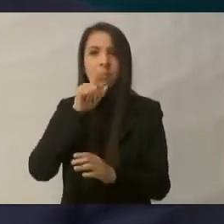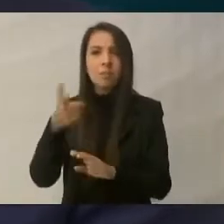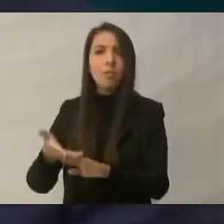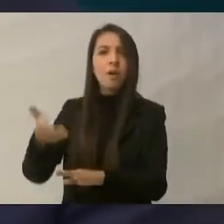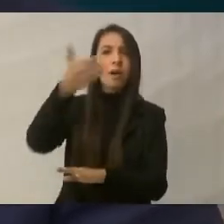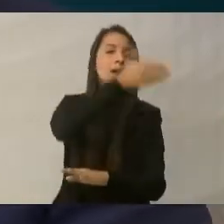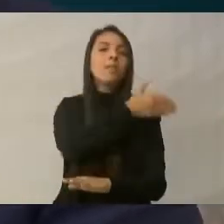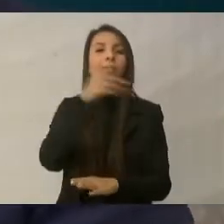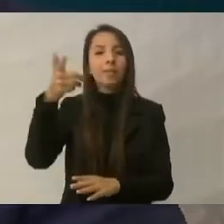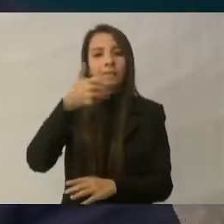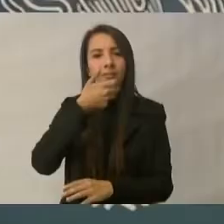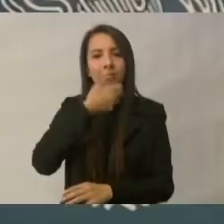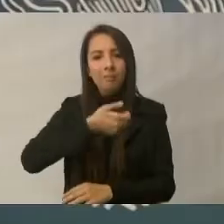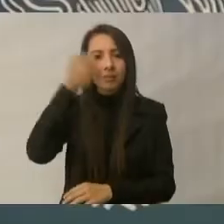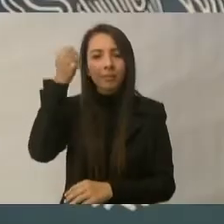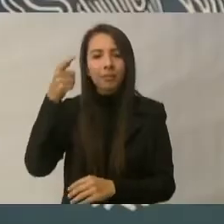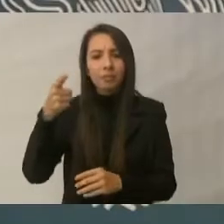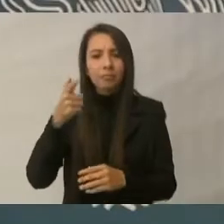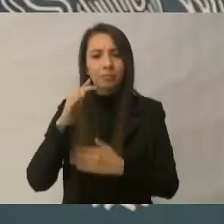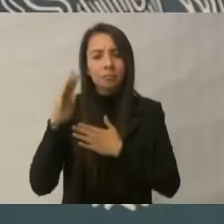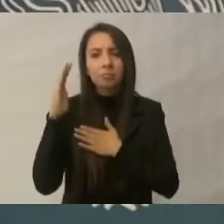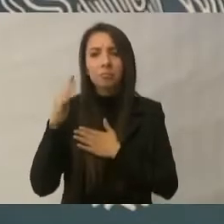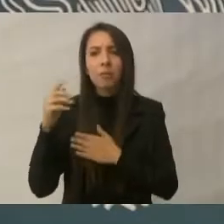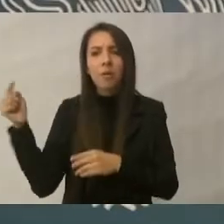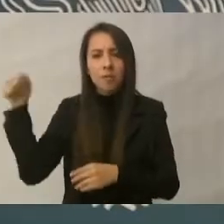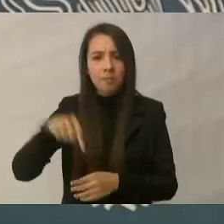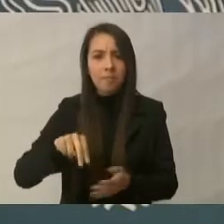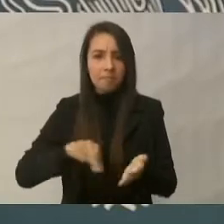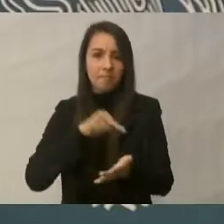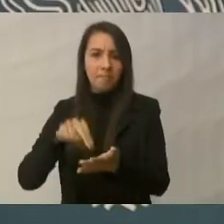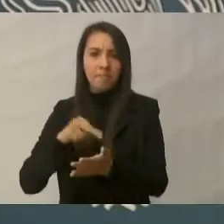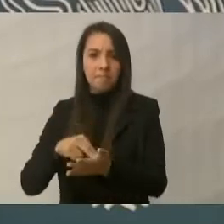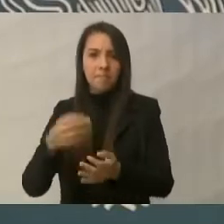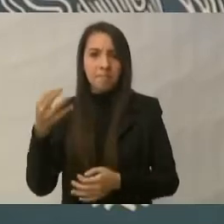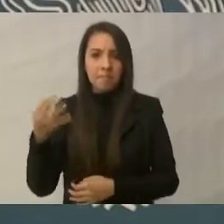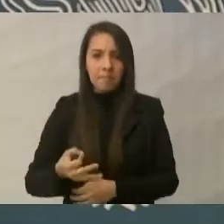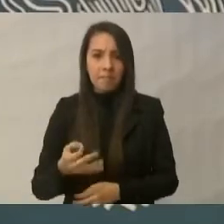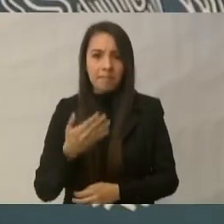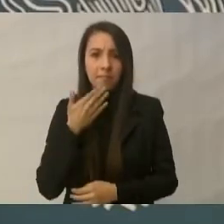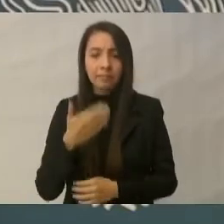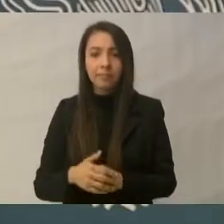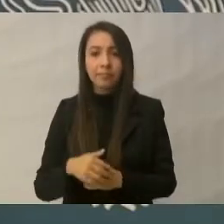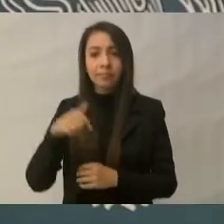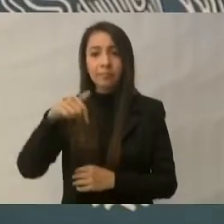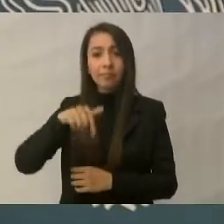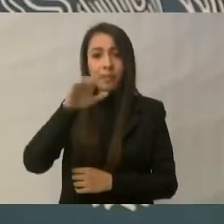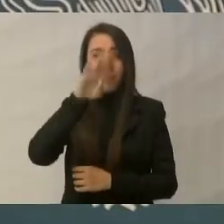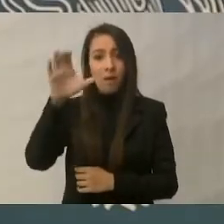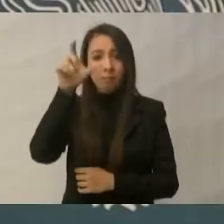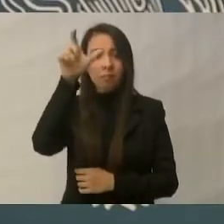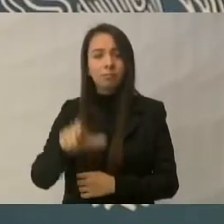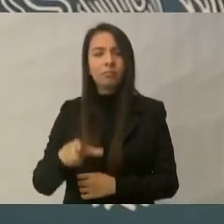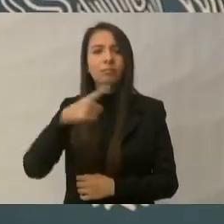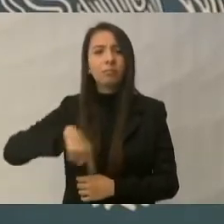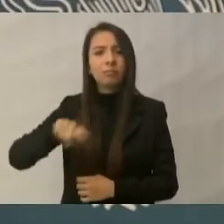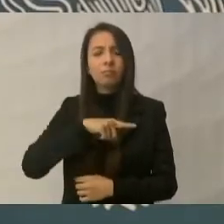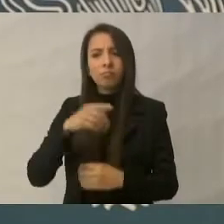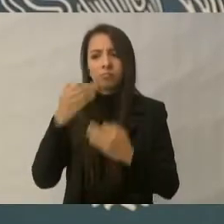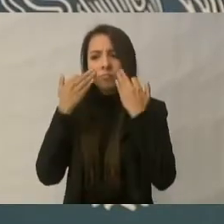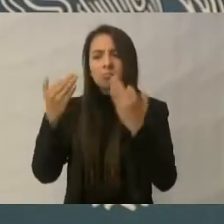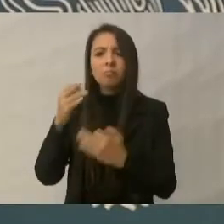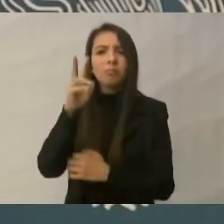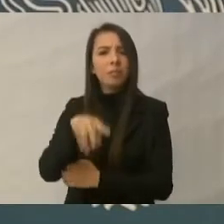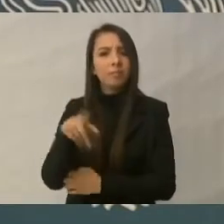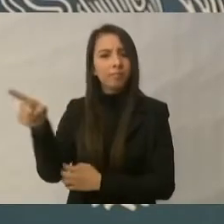A nosotros en Baja California, a los Cachanillas, a los bajacalifornianos, nos consta su cariño, su aprecio